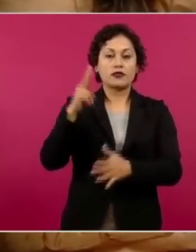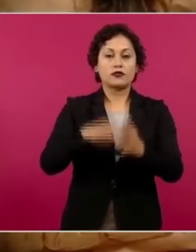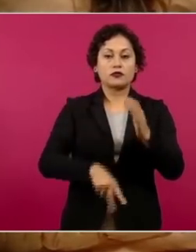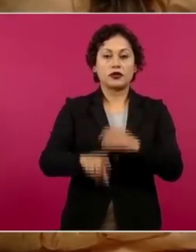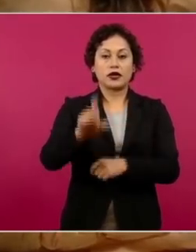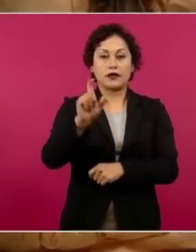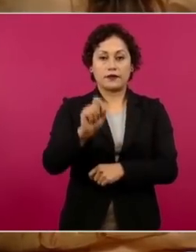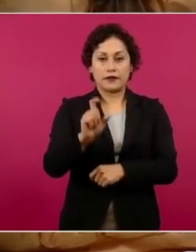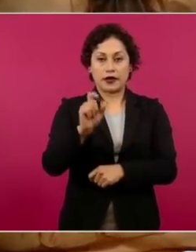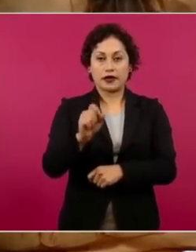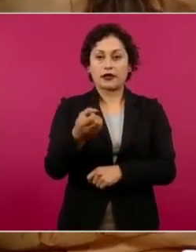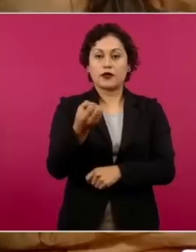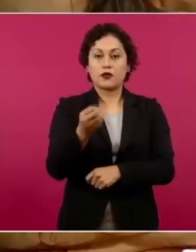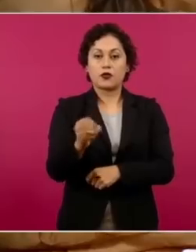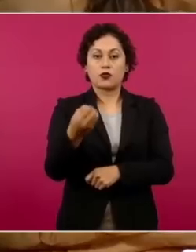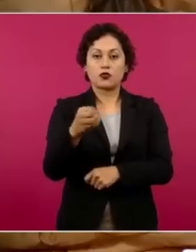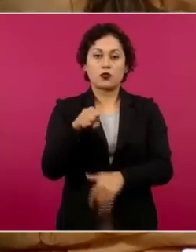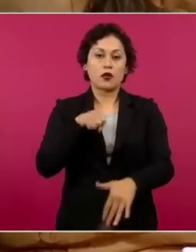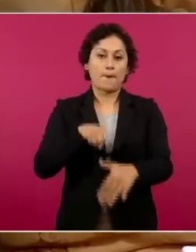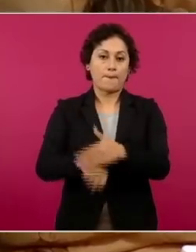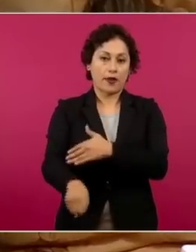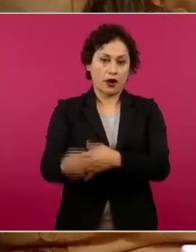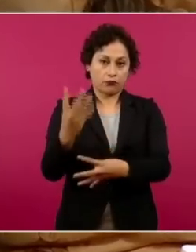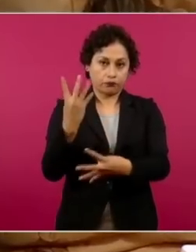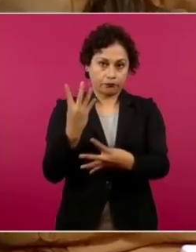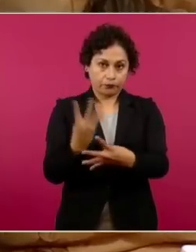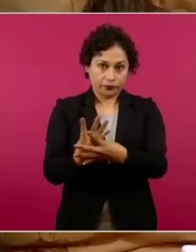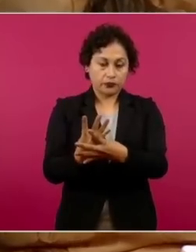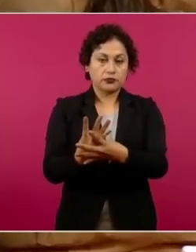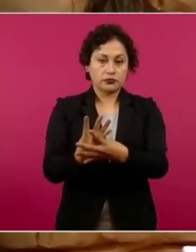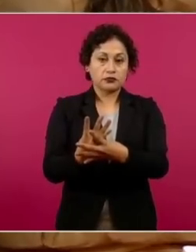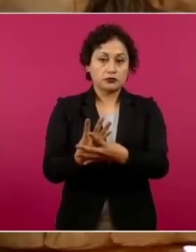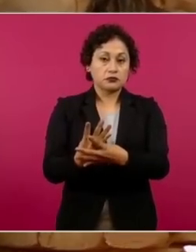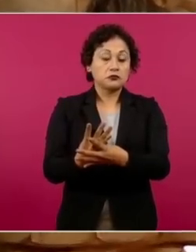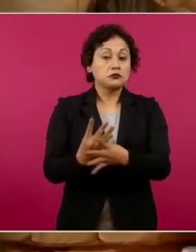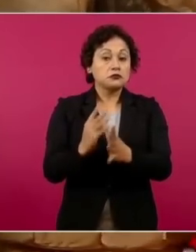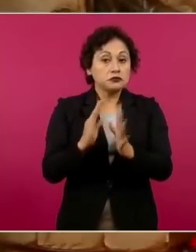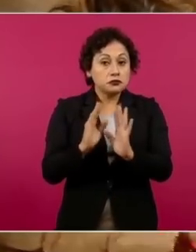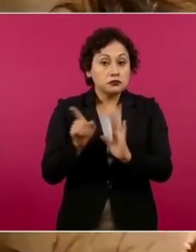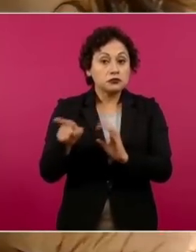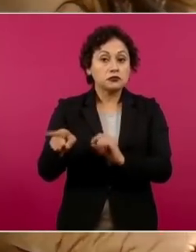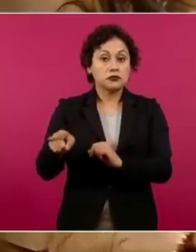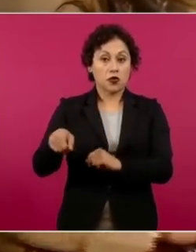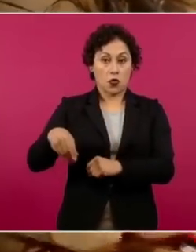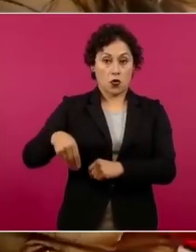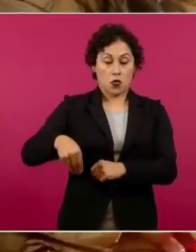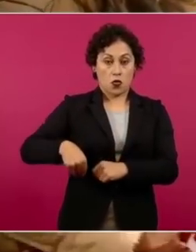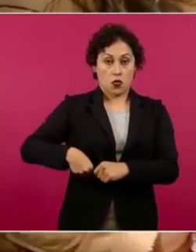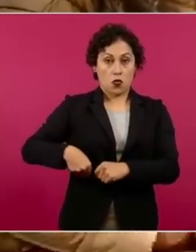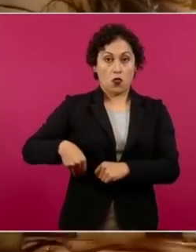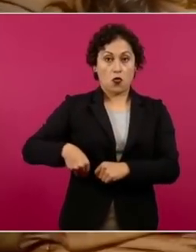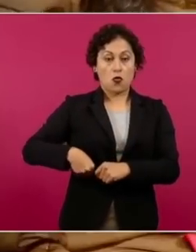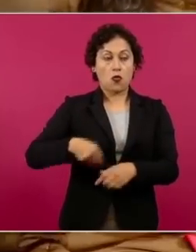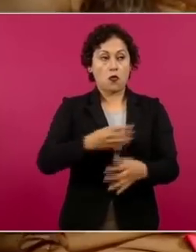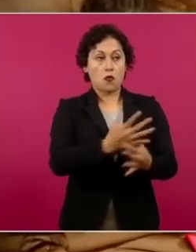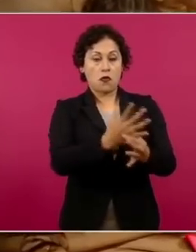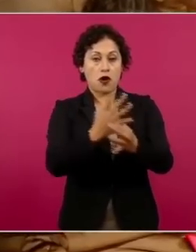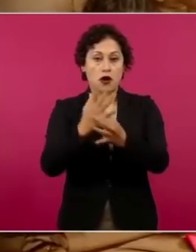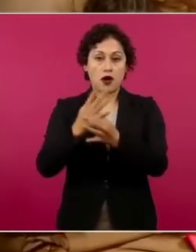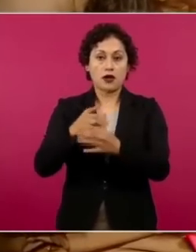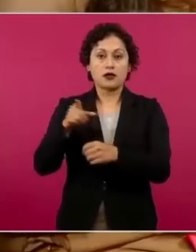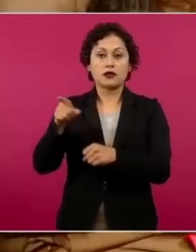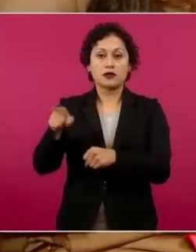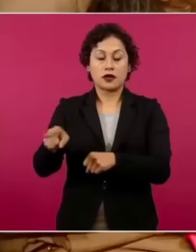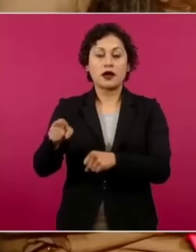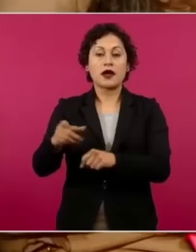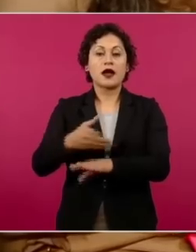con los cargos señalada por ataques a las vías generales